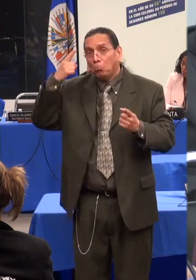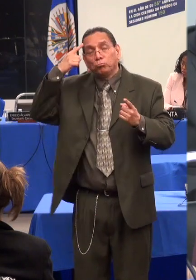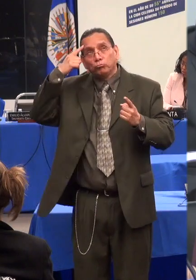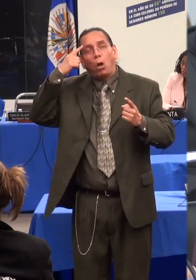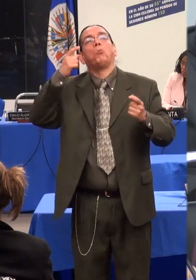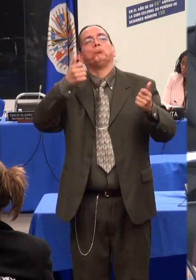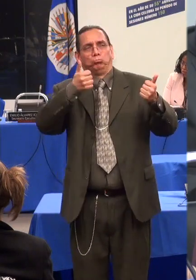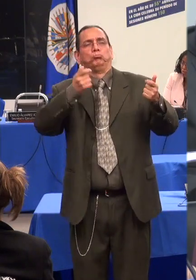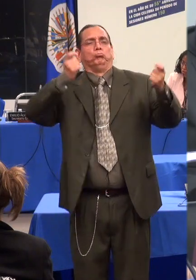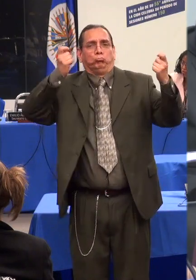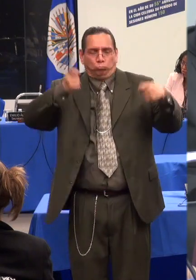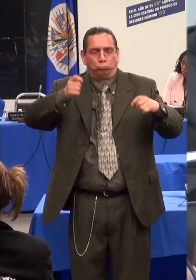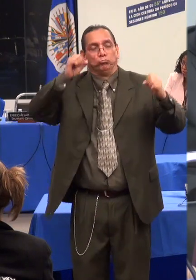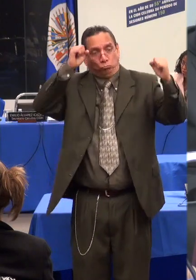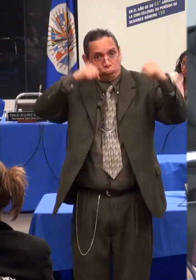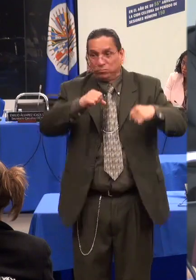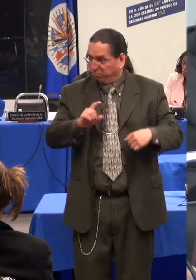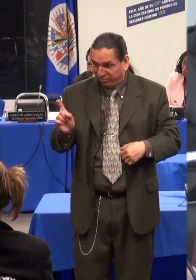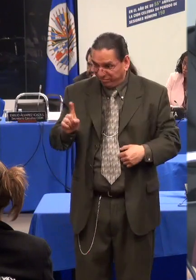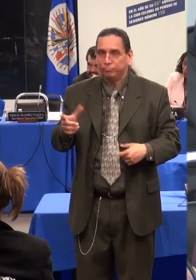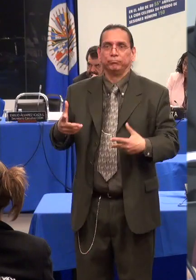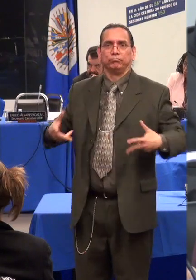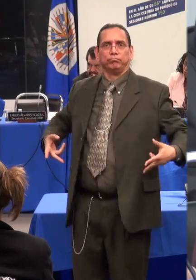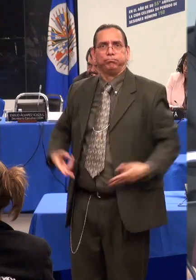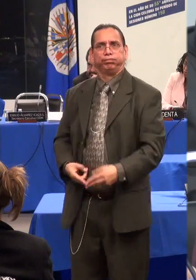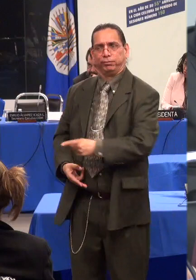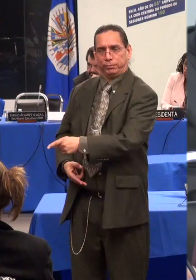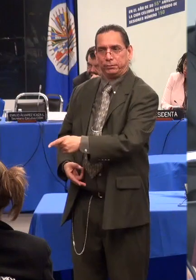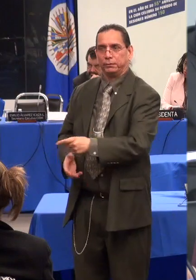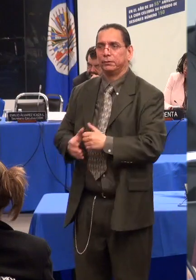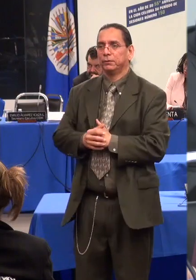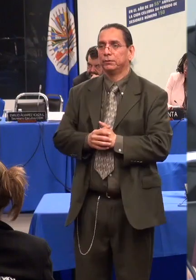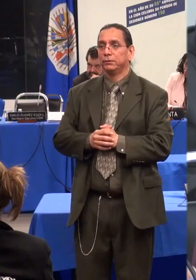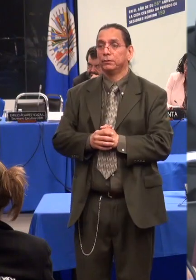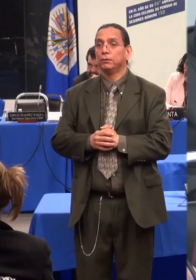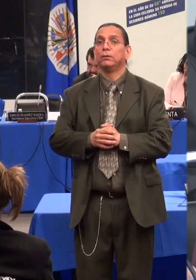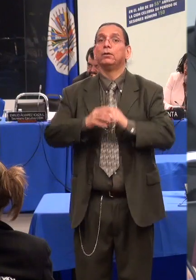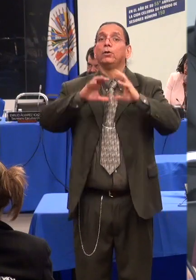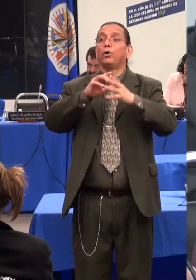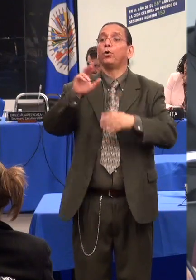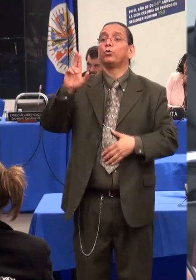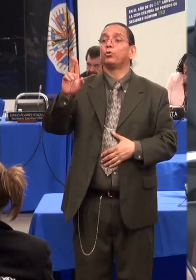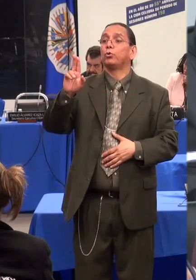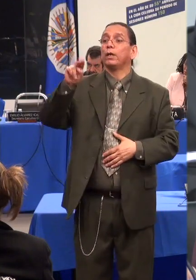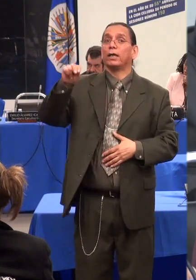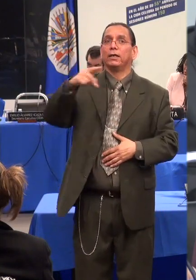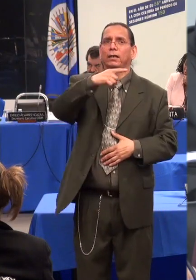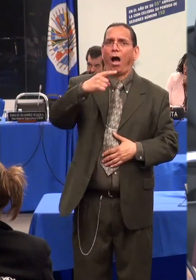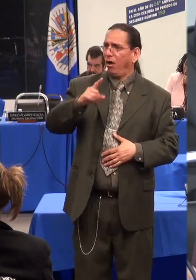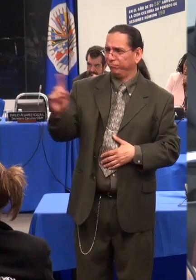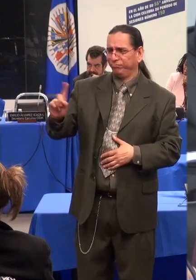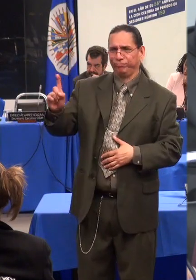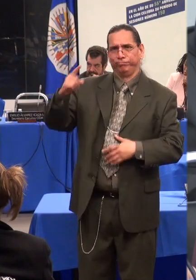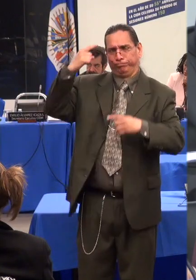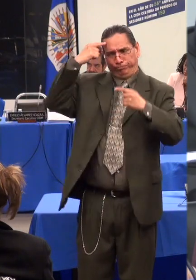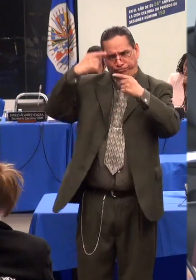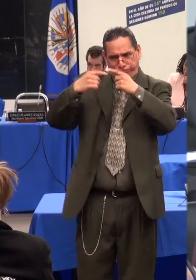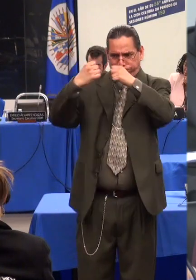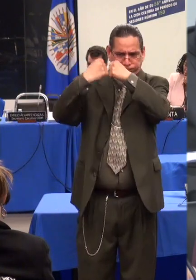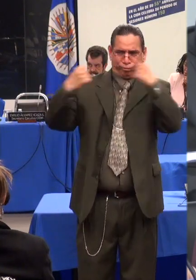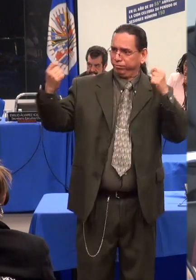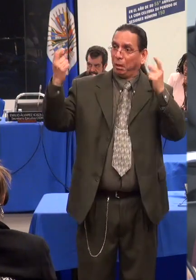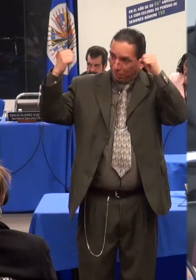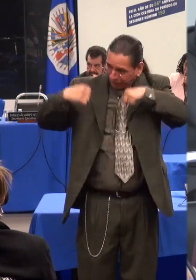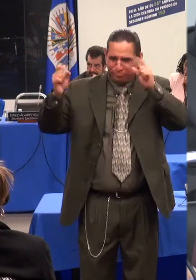de las Personas con Discapacidad. Las personas con discapacidad no son vistas como esposas, madres, padres y su decisión de